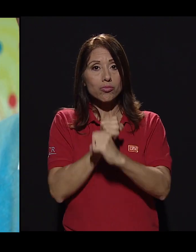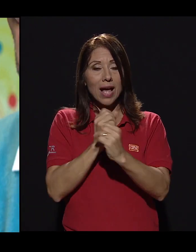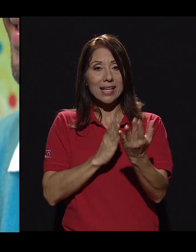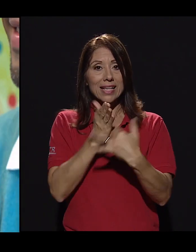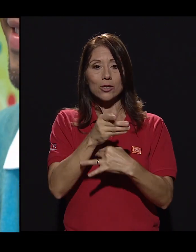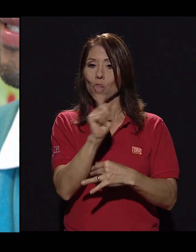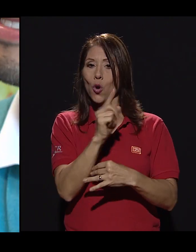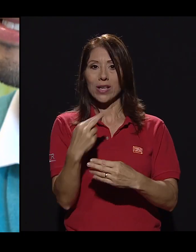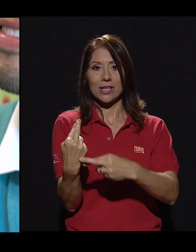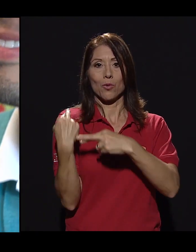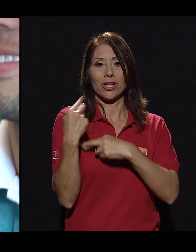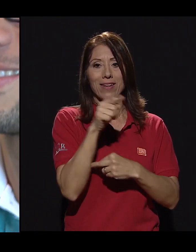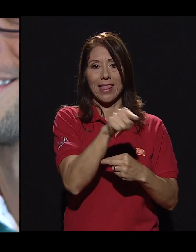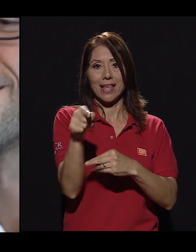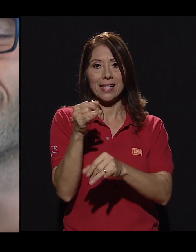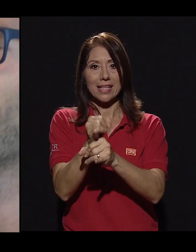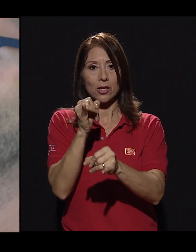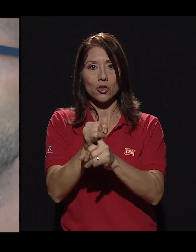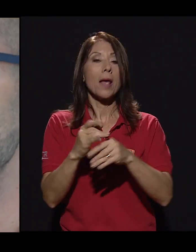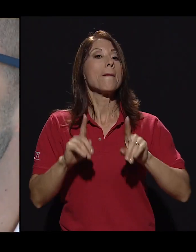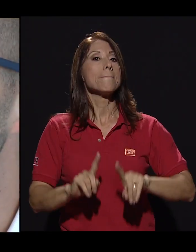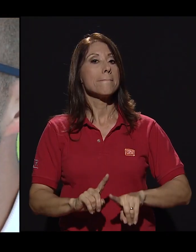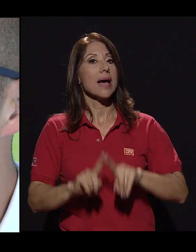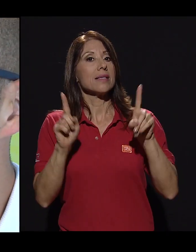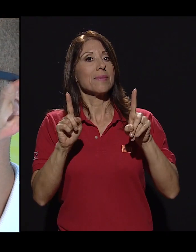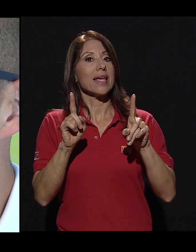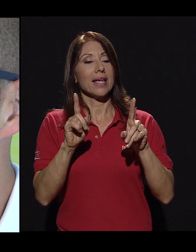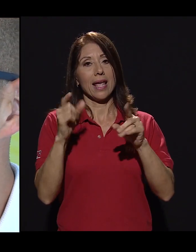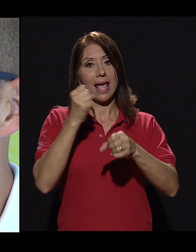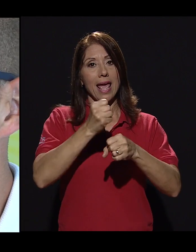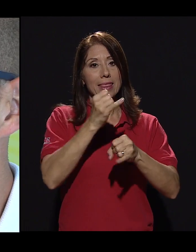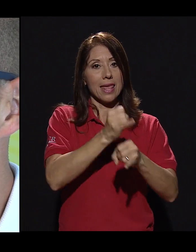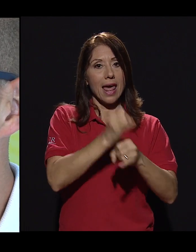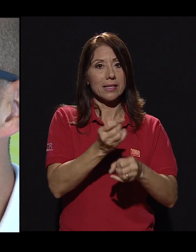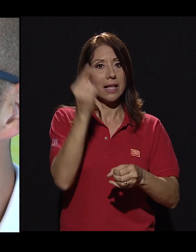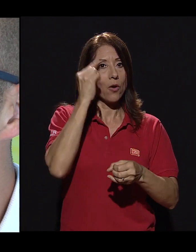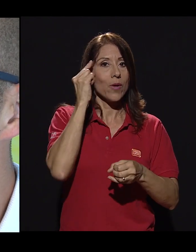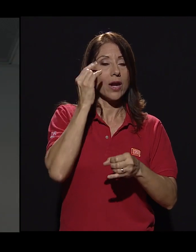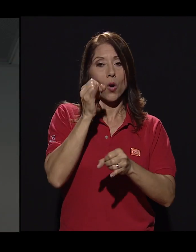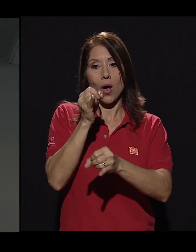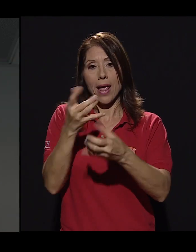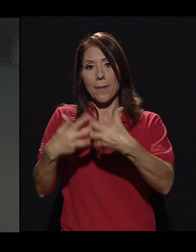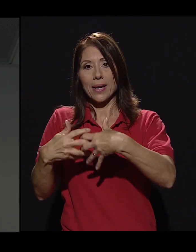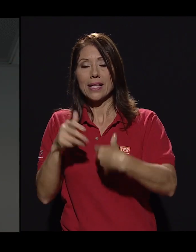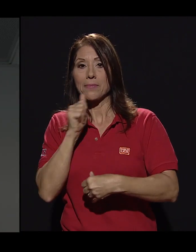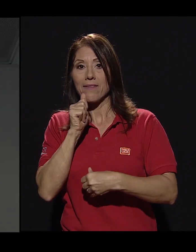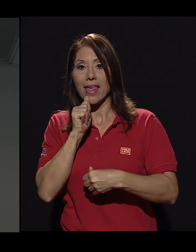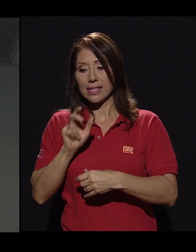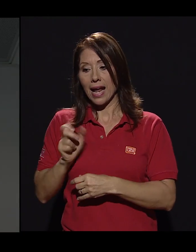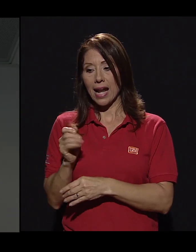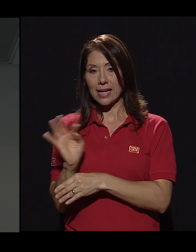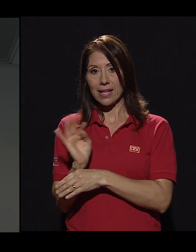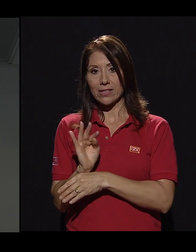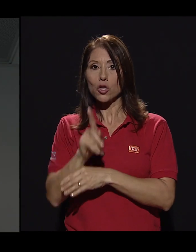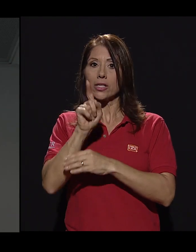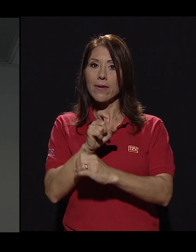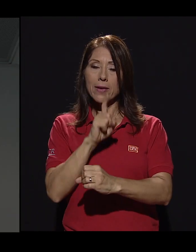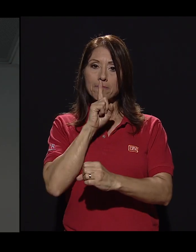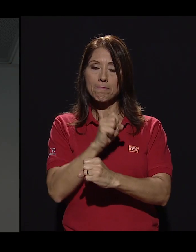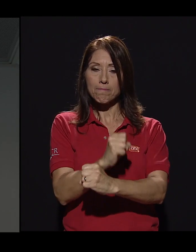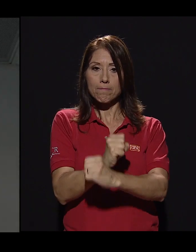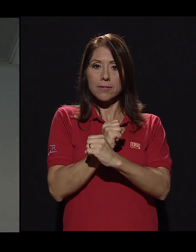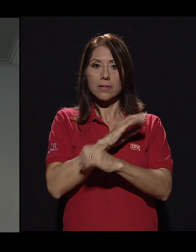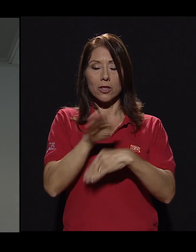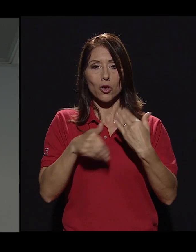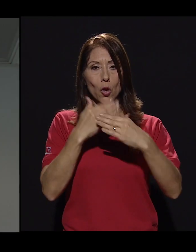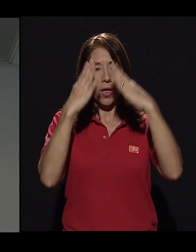responsabilidad de esas instituciones. Más bien, es labor de las entidades del gobierno, de las empresas privadas y de los canales televisivos asegurarse